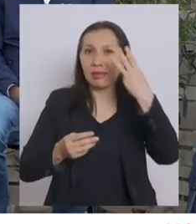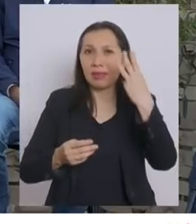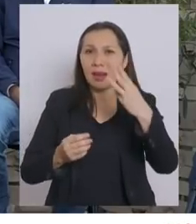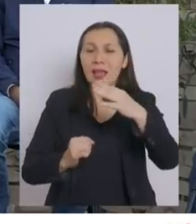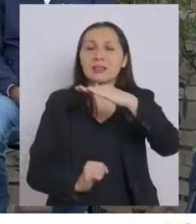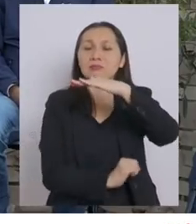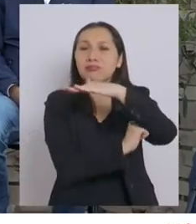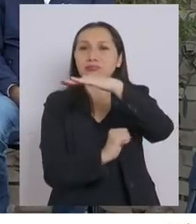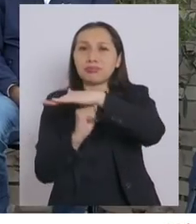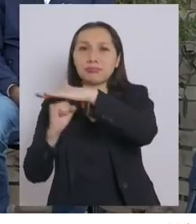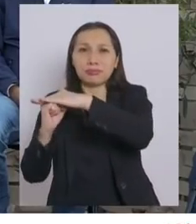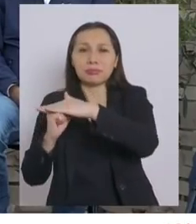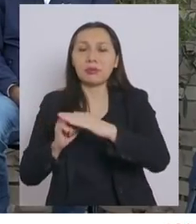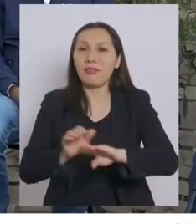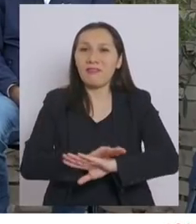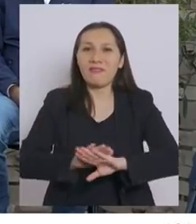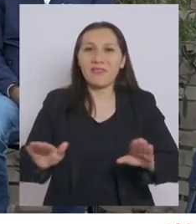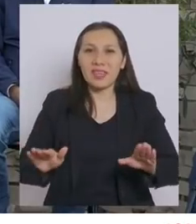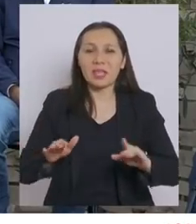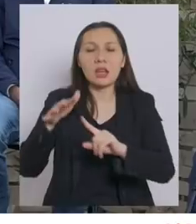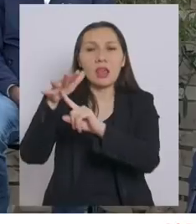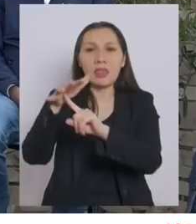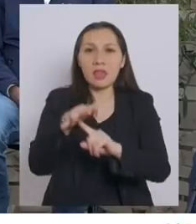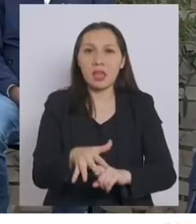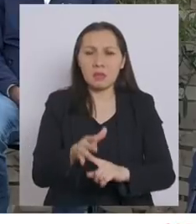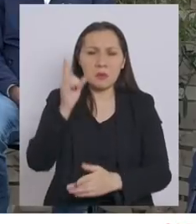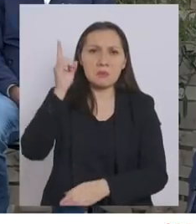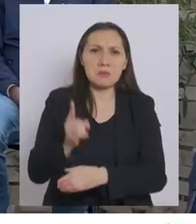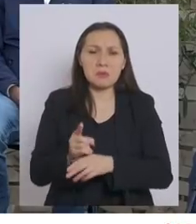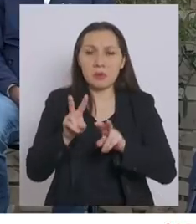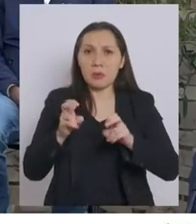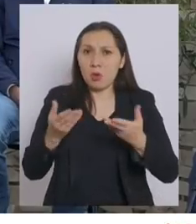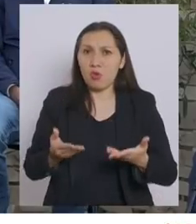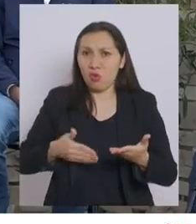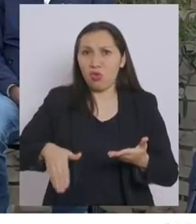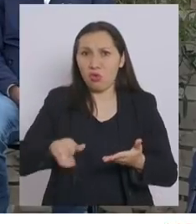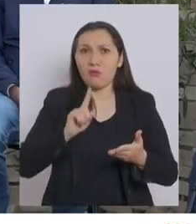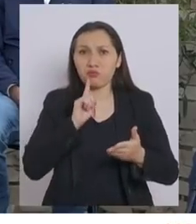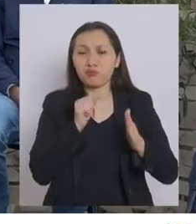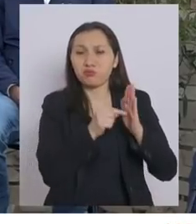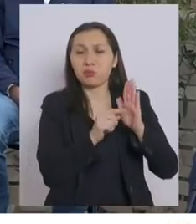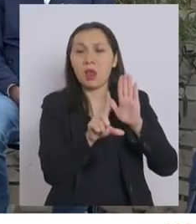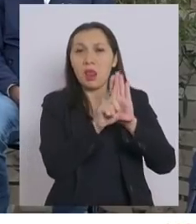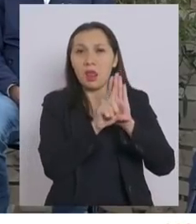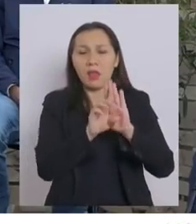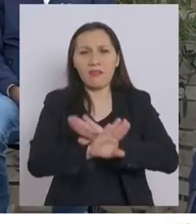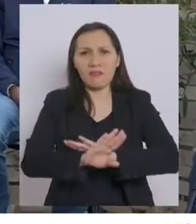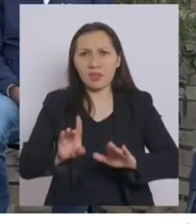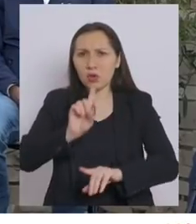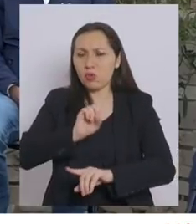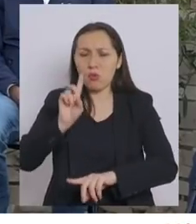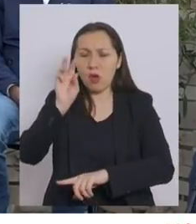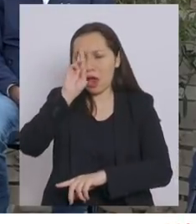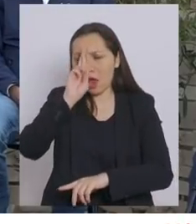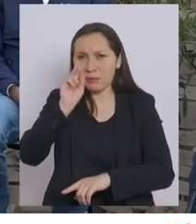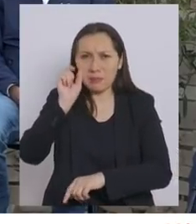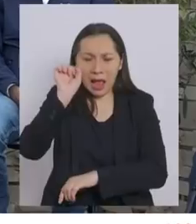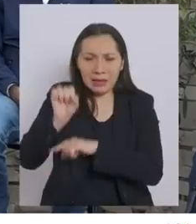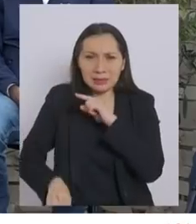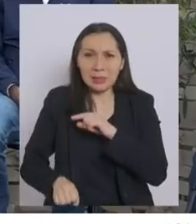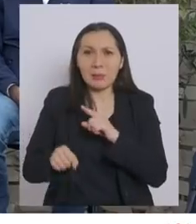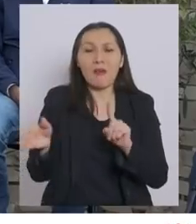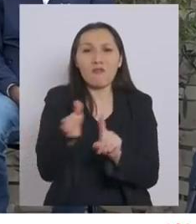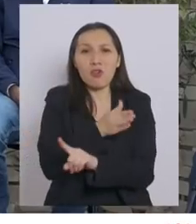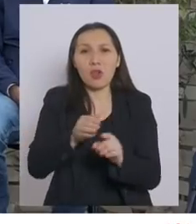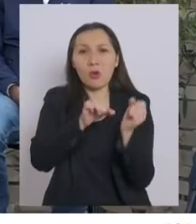pilares. Terminar con todas las discriminaciones arbitrarias aún presentes en nuestra legislación, tolerancia cero a todo tipo de violencia